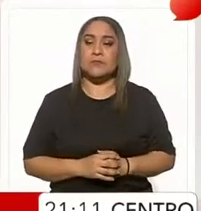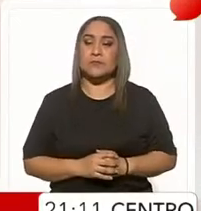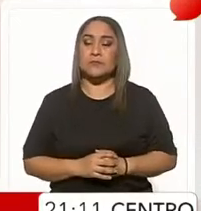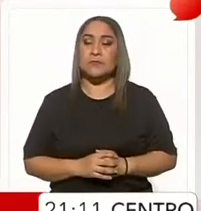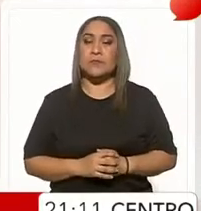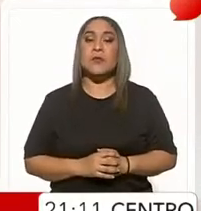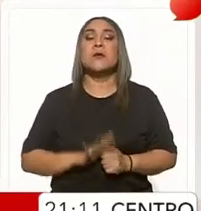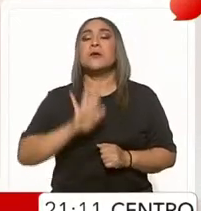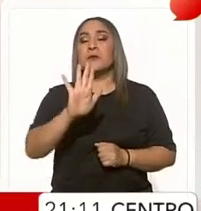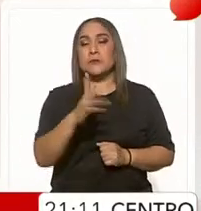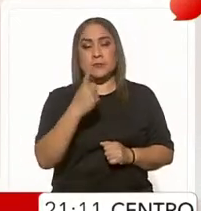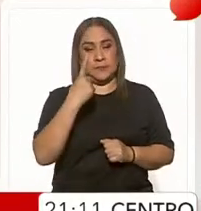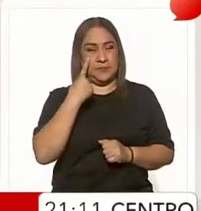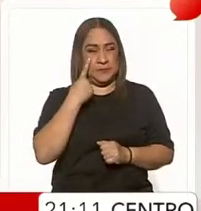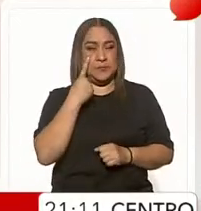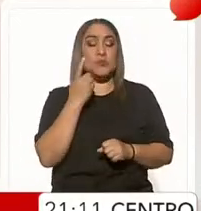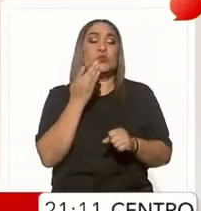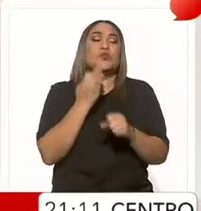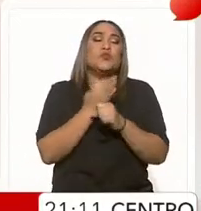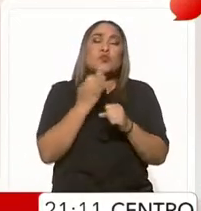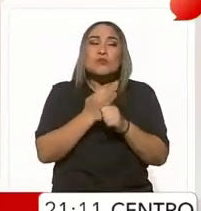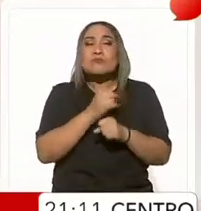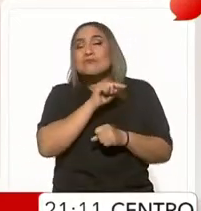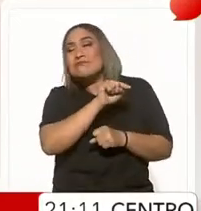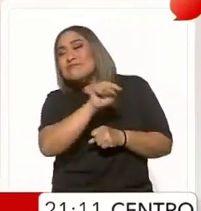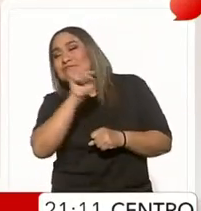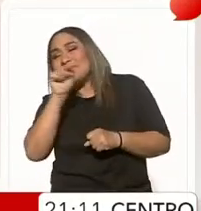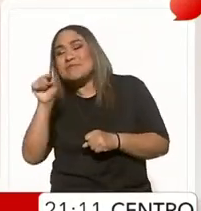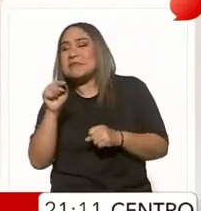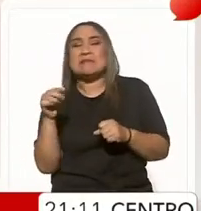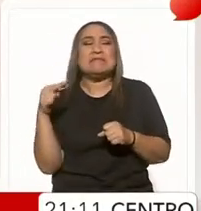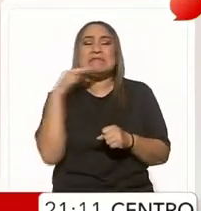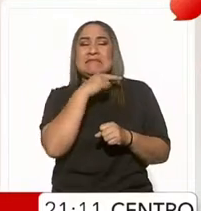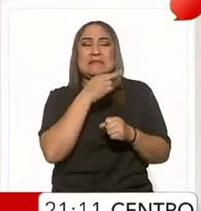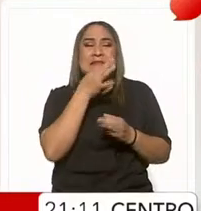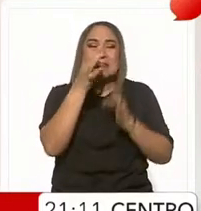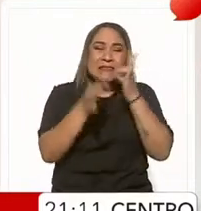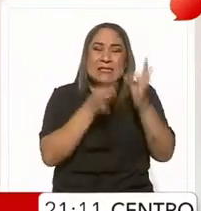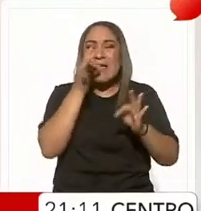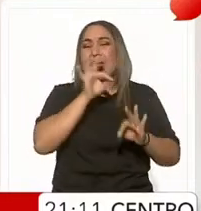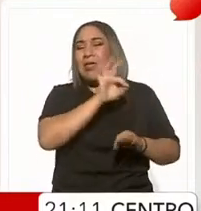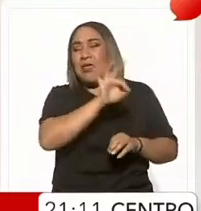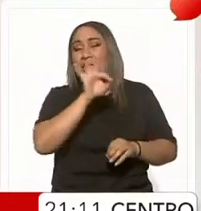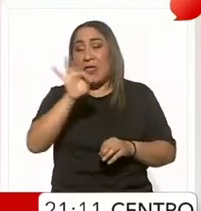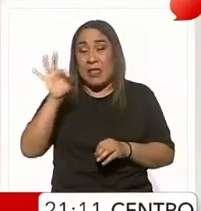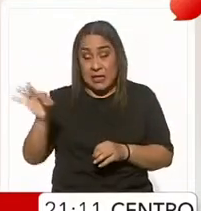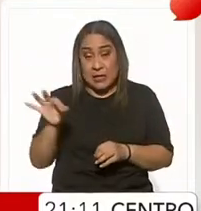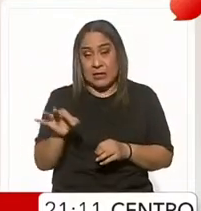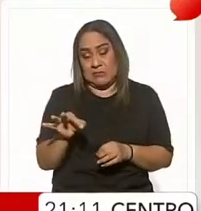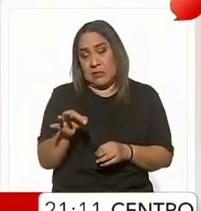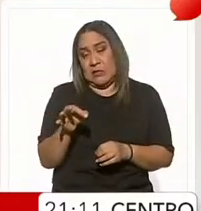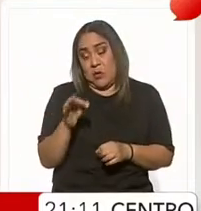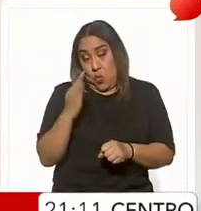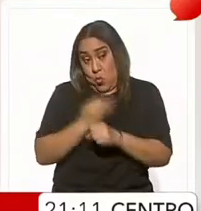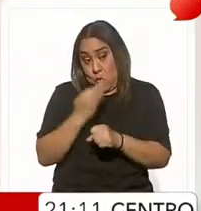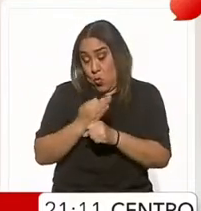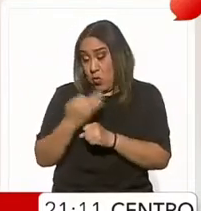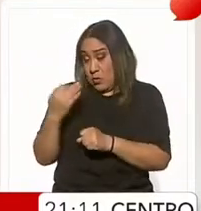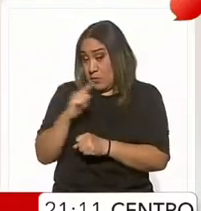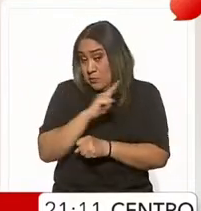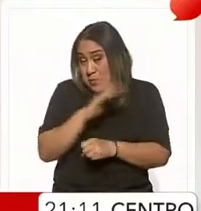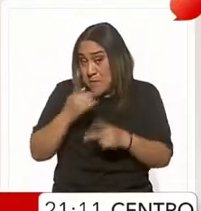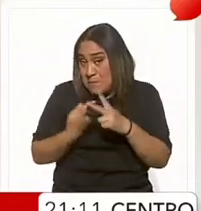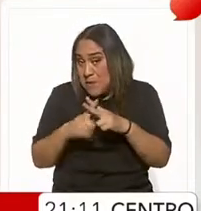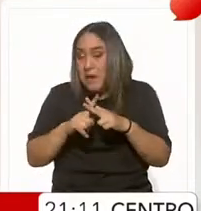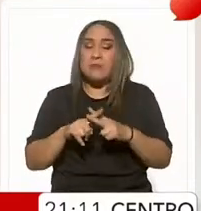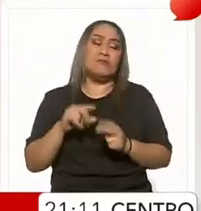Y mire, los cercos mediáticos, también acompañados de una gran dosis de amarillismo, no son cosa de estos días nada más, ni tienen por